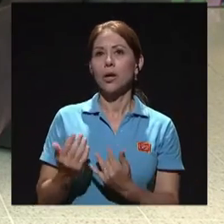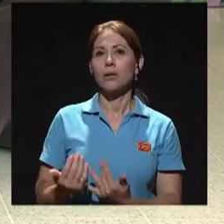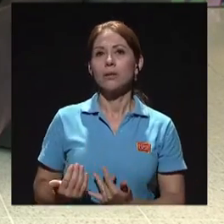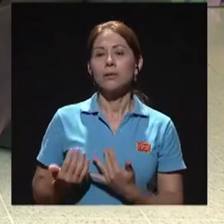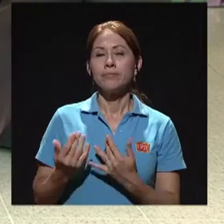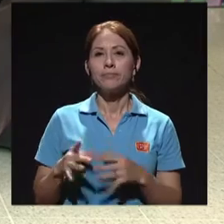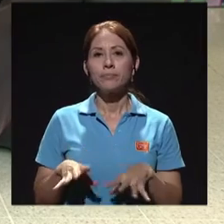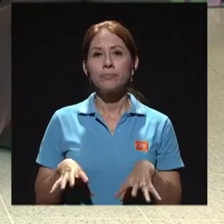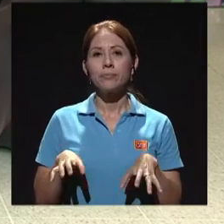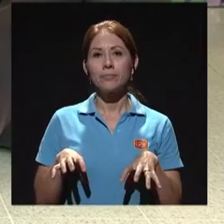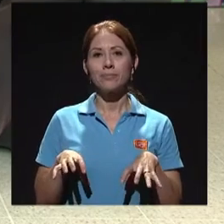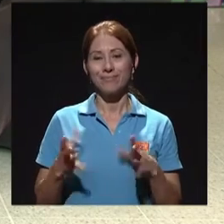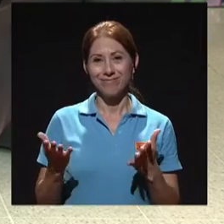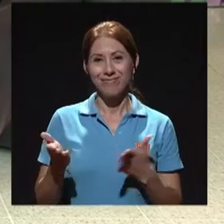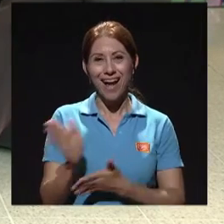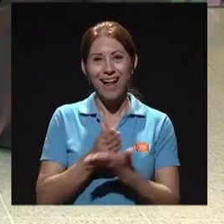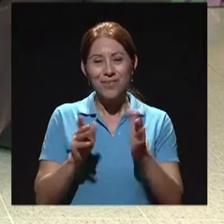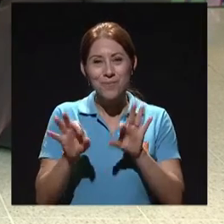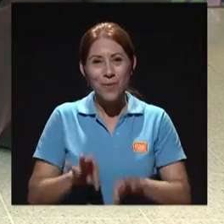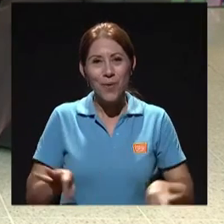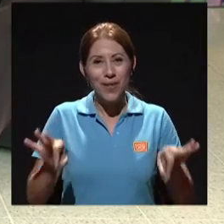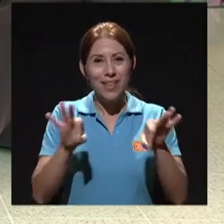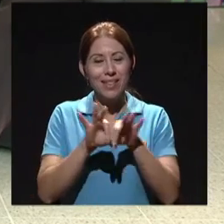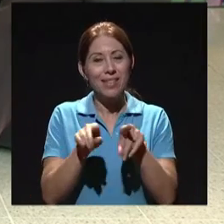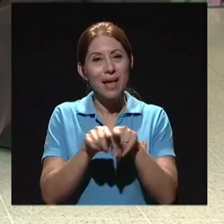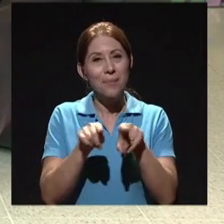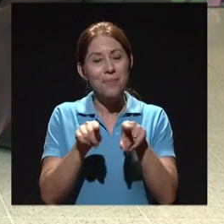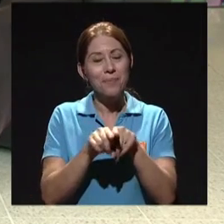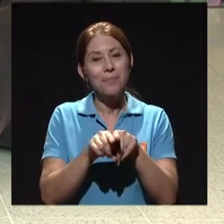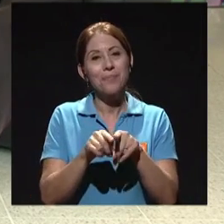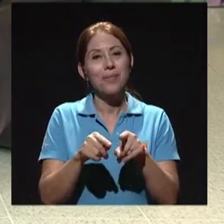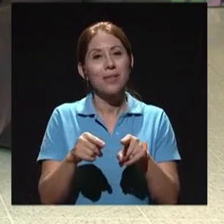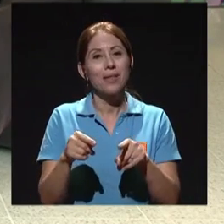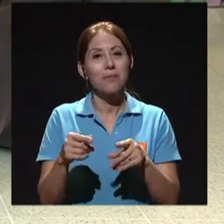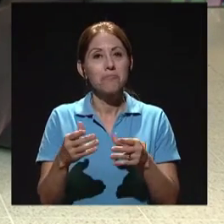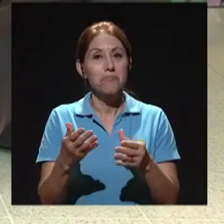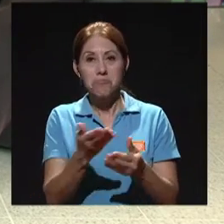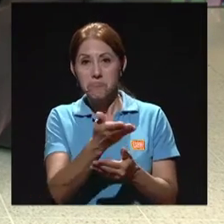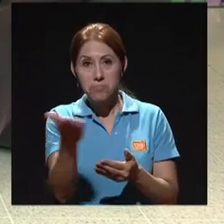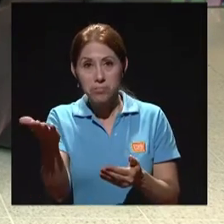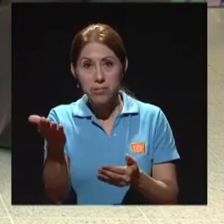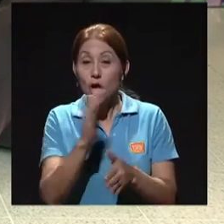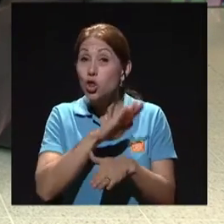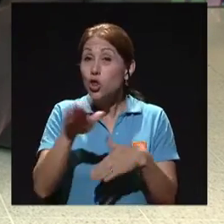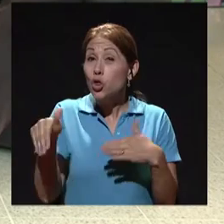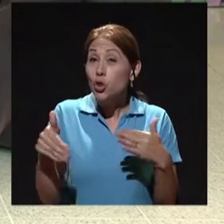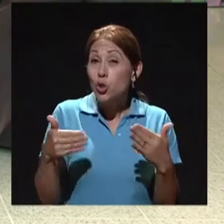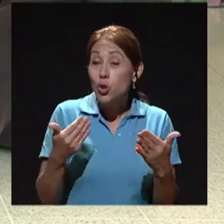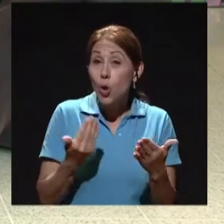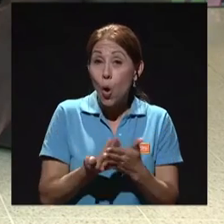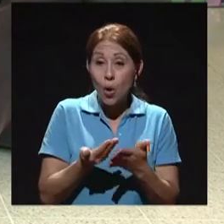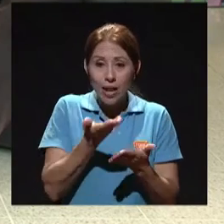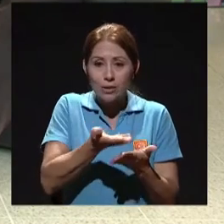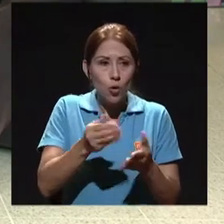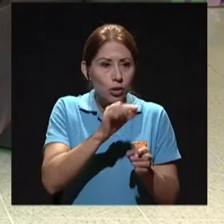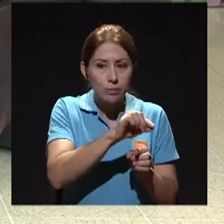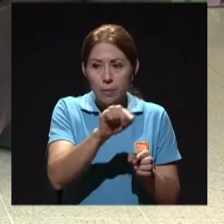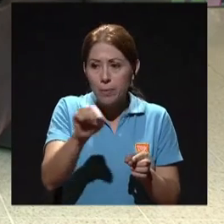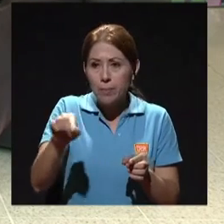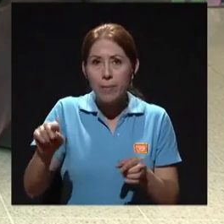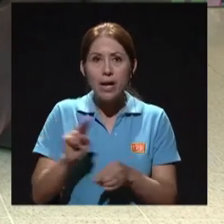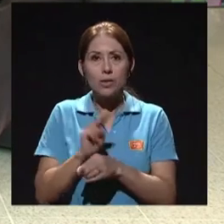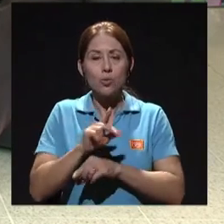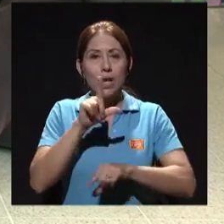en los pacientes, ¿verdad? Una cosa importante, tal vez, para la gente, ¿verdad? Todo el material que se usa en los laboratorios